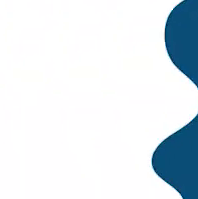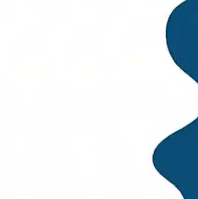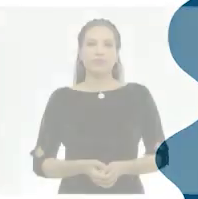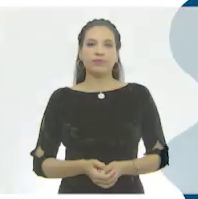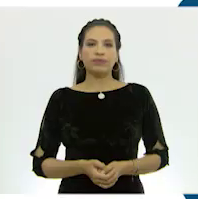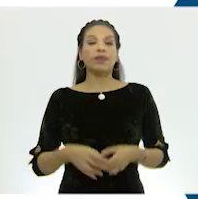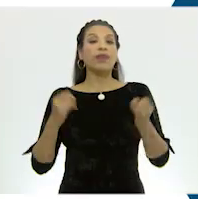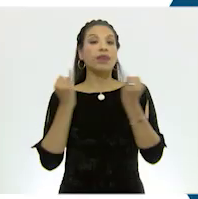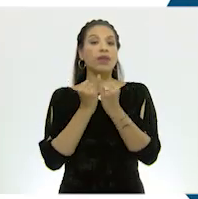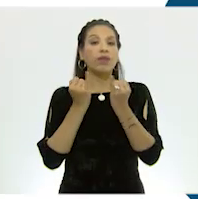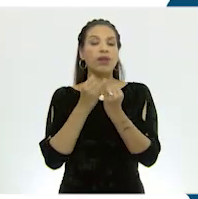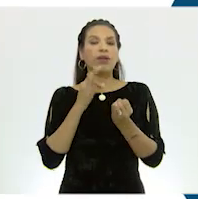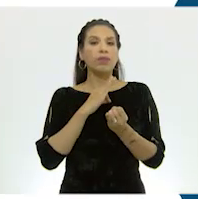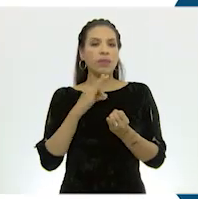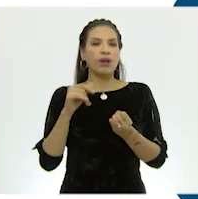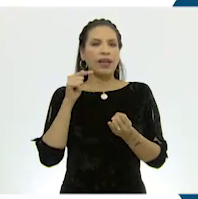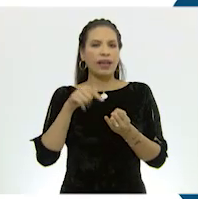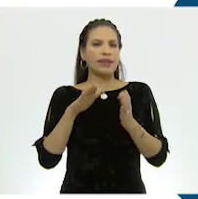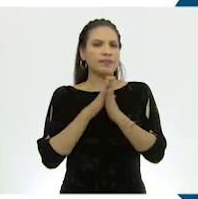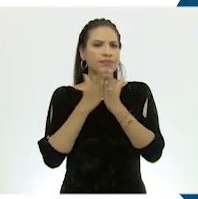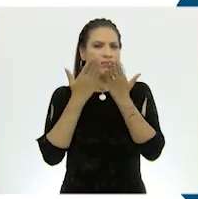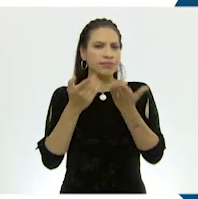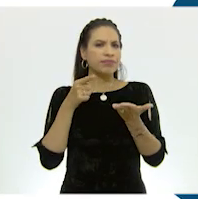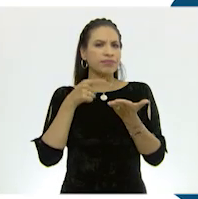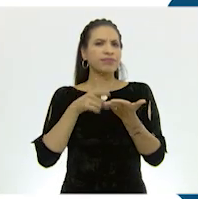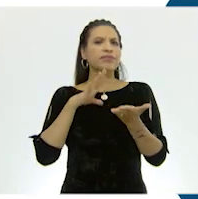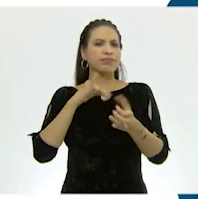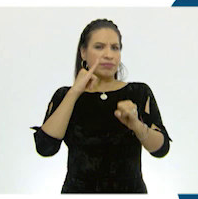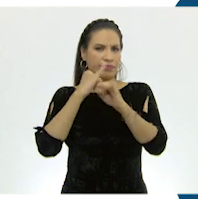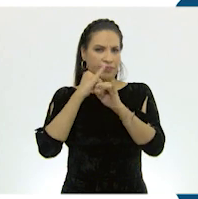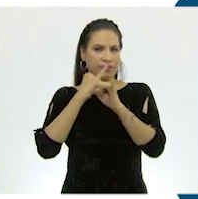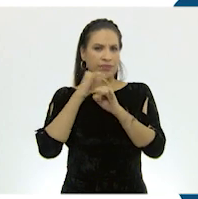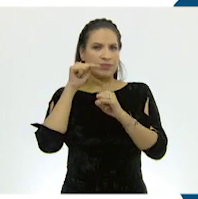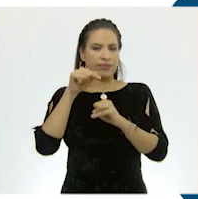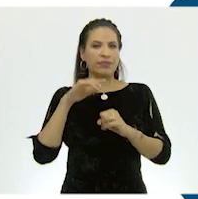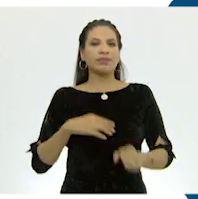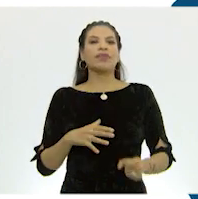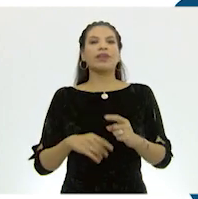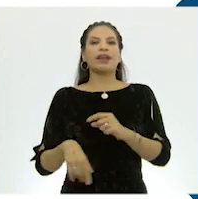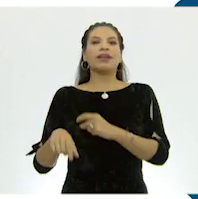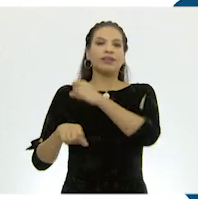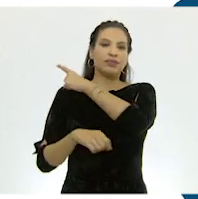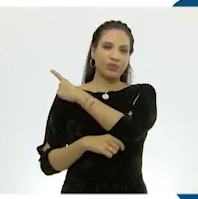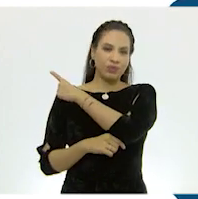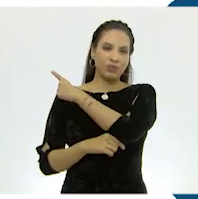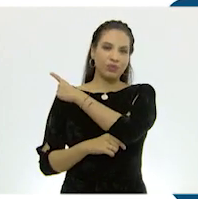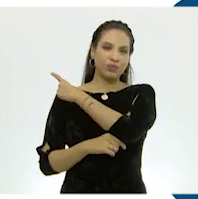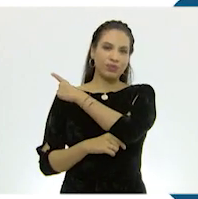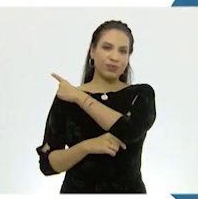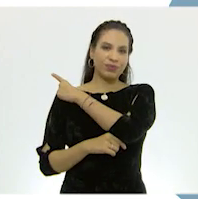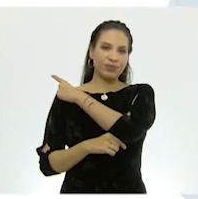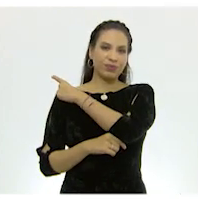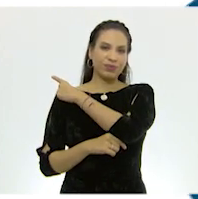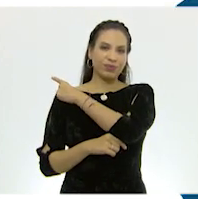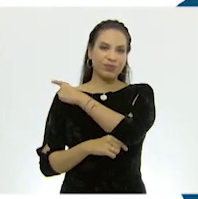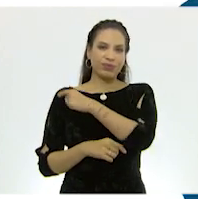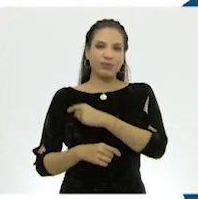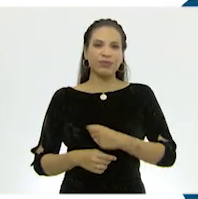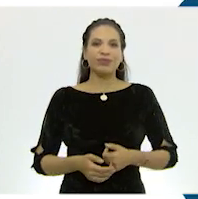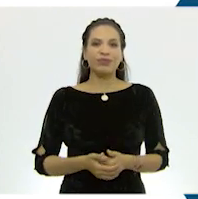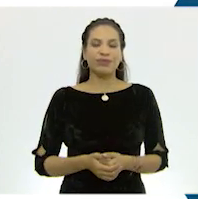También puedes encontrar los libros de texto en la página con alitec.cep.gov.mx